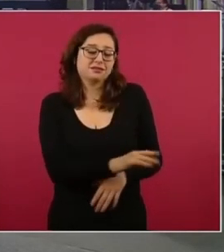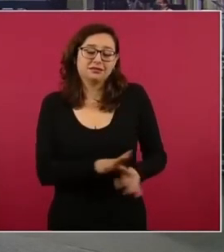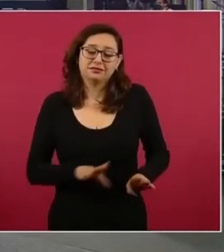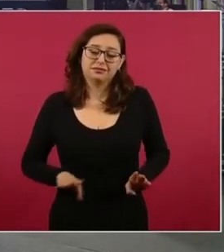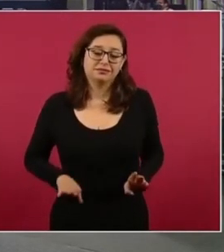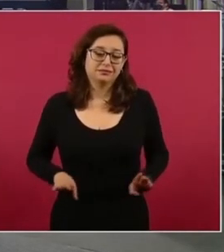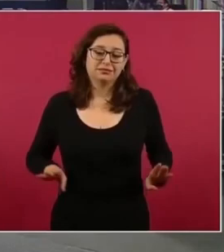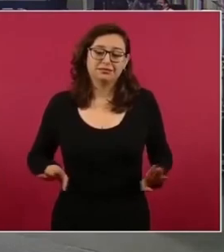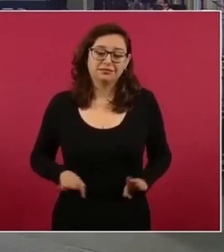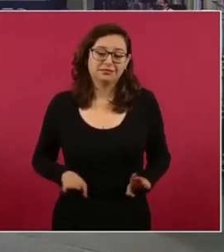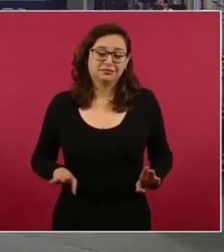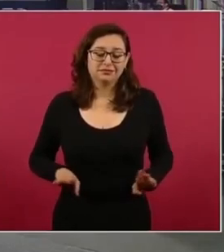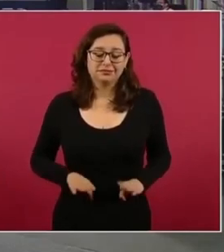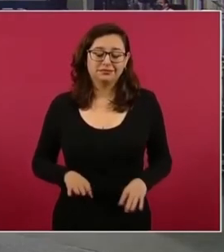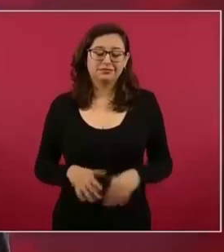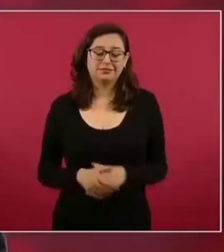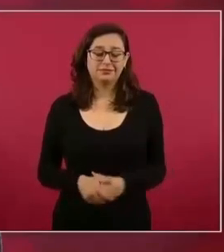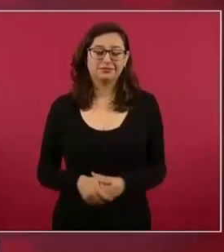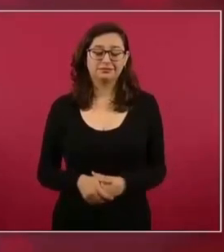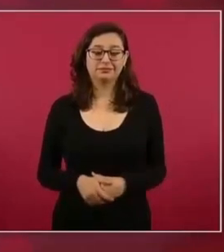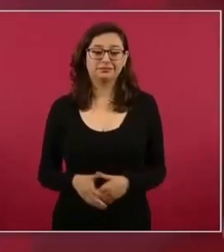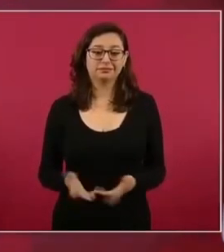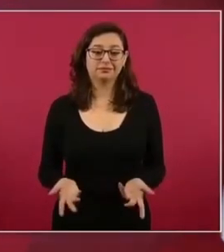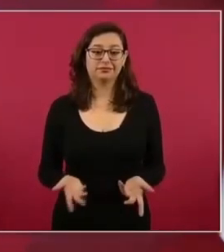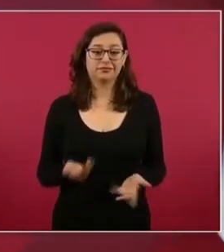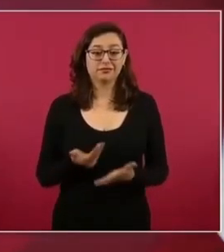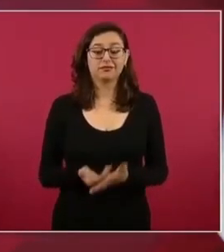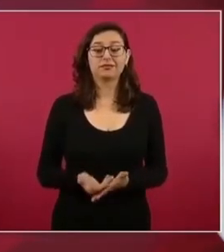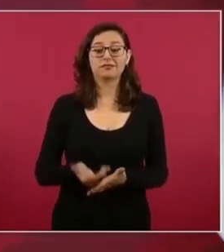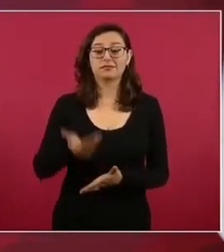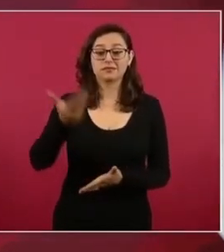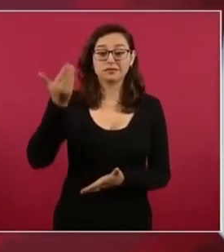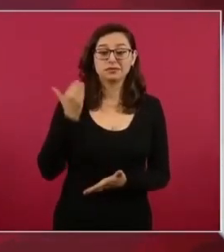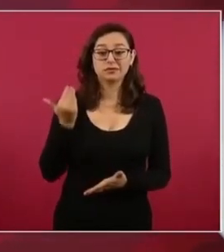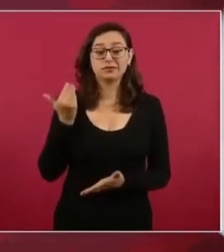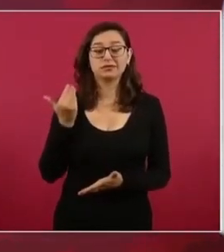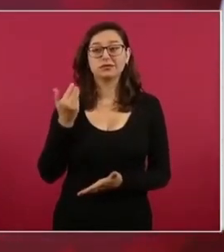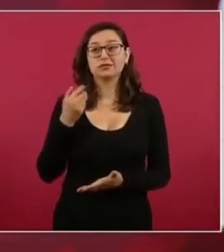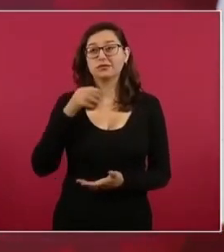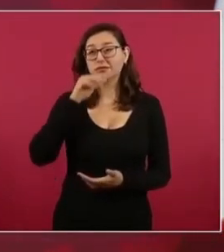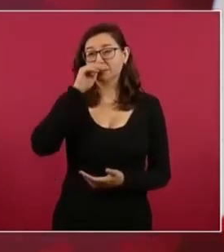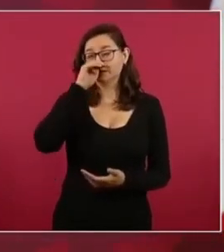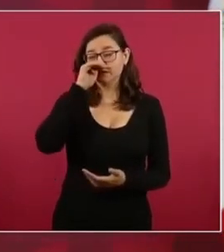pues tenían un poco de